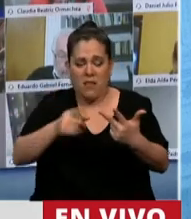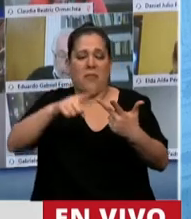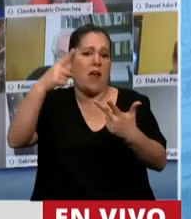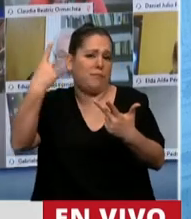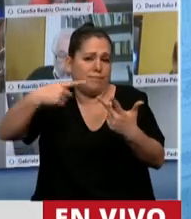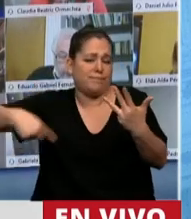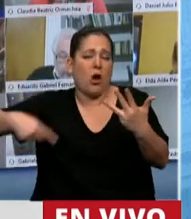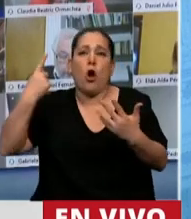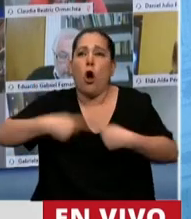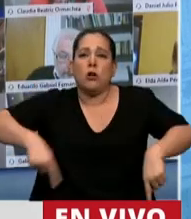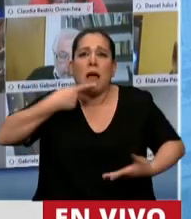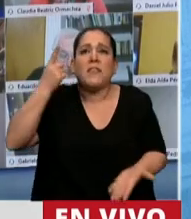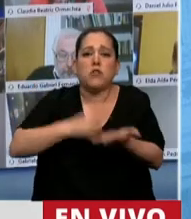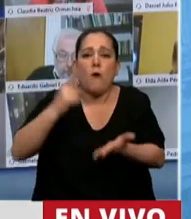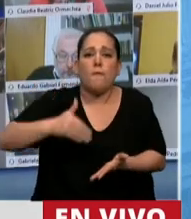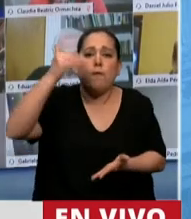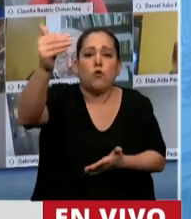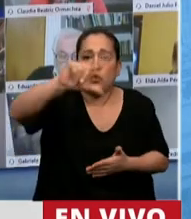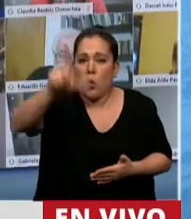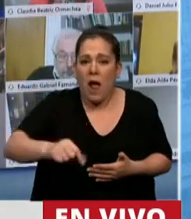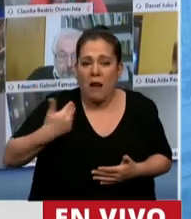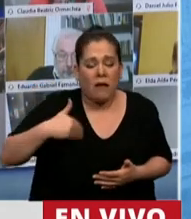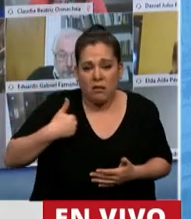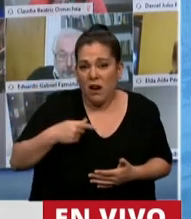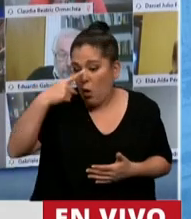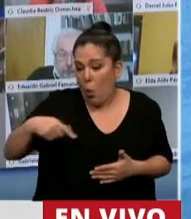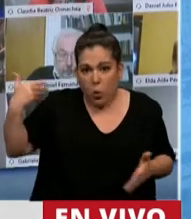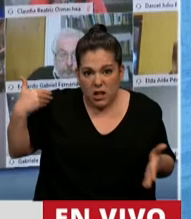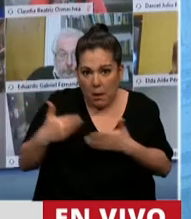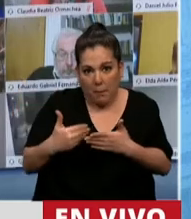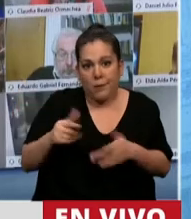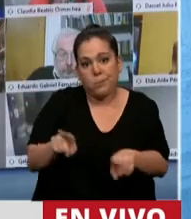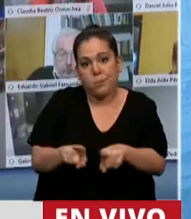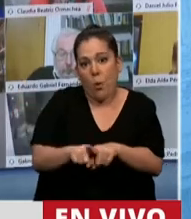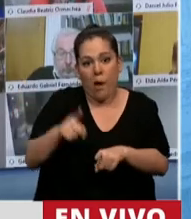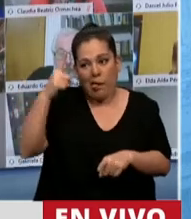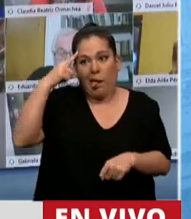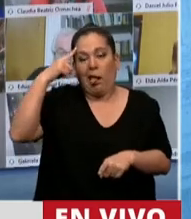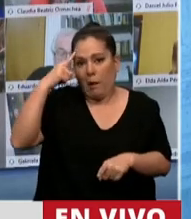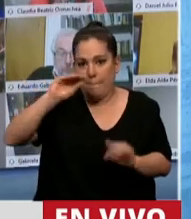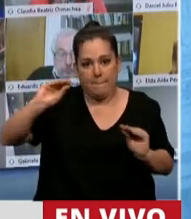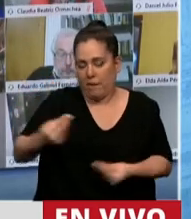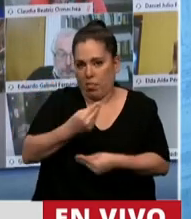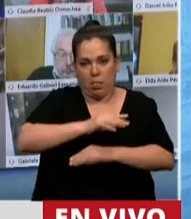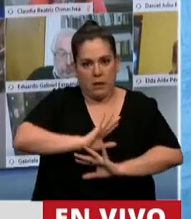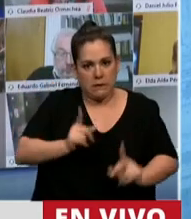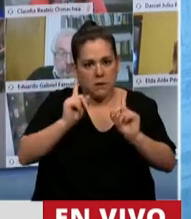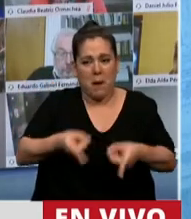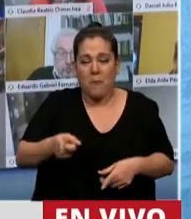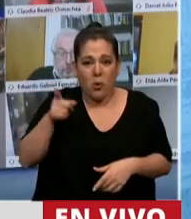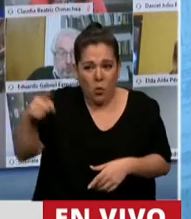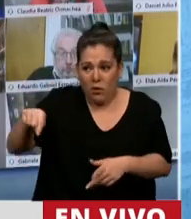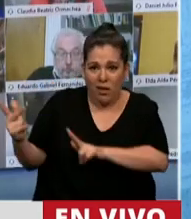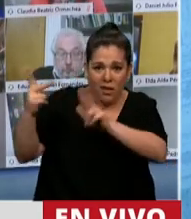decidir sobre el futuro del país y últimamente están perdiendo la cordura. También, porque es una vergüenza lo que están